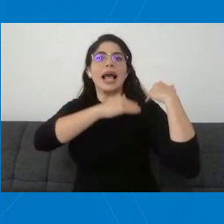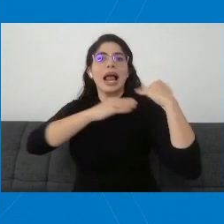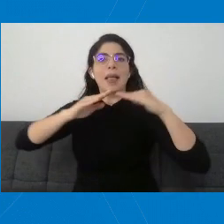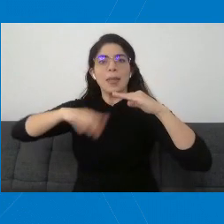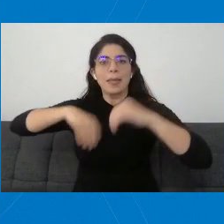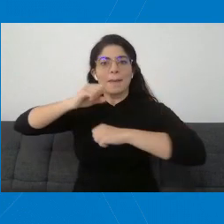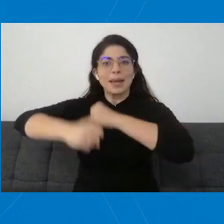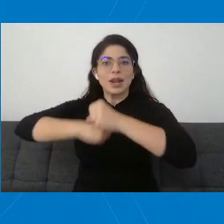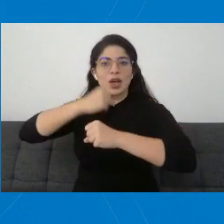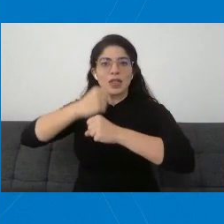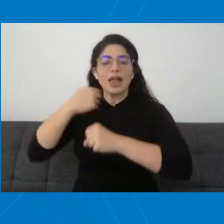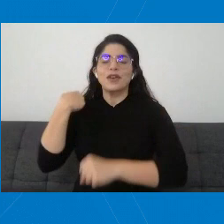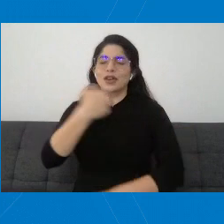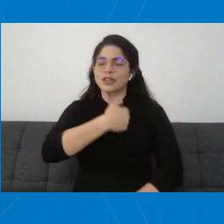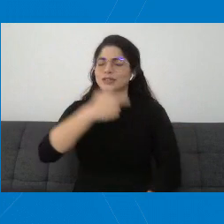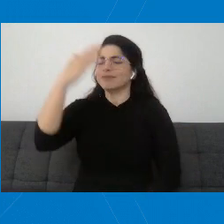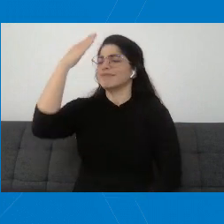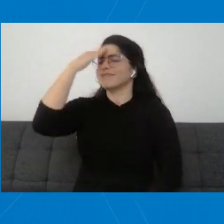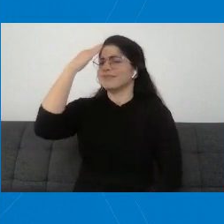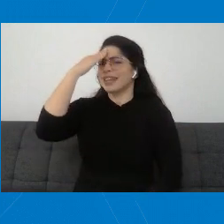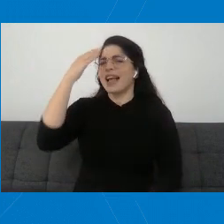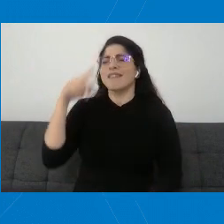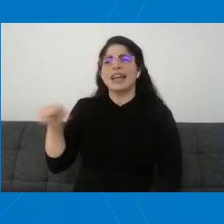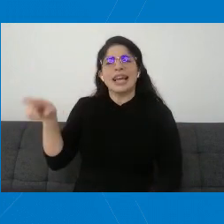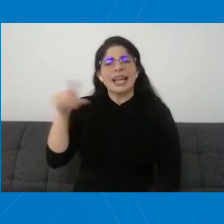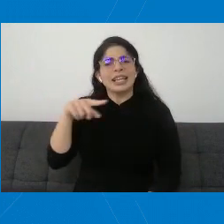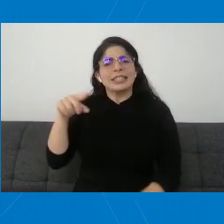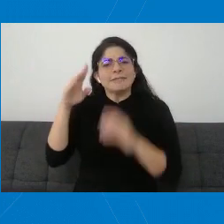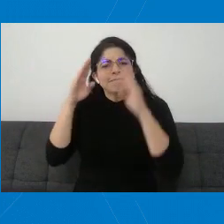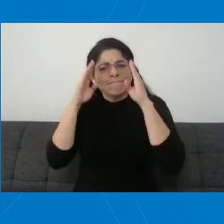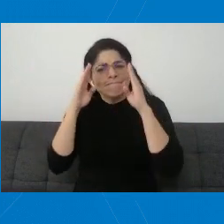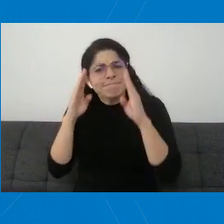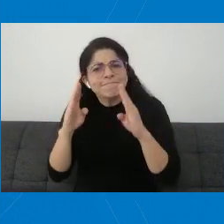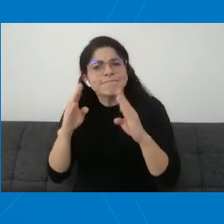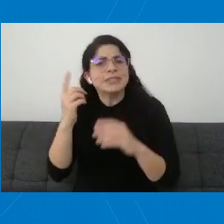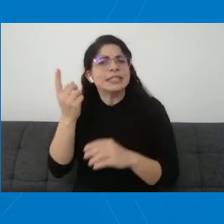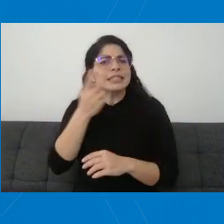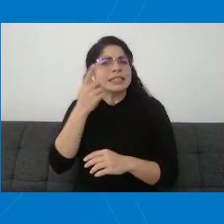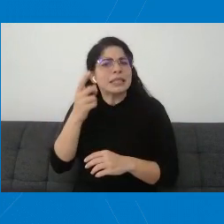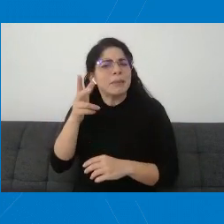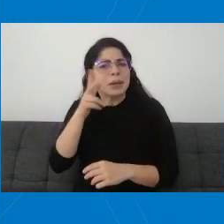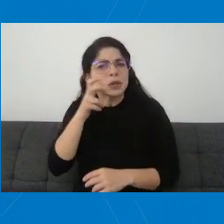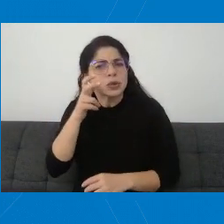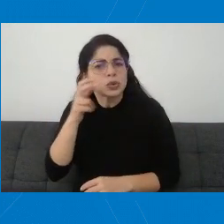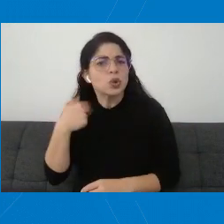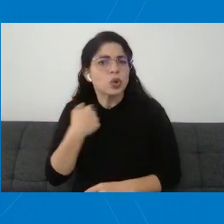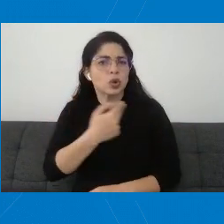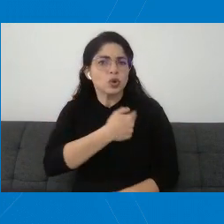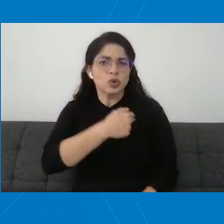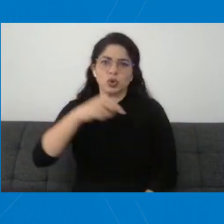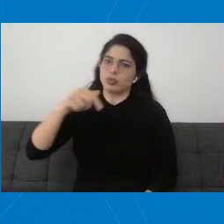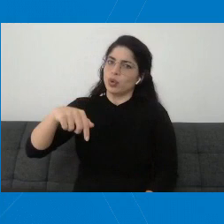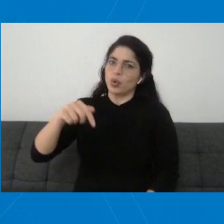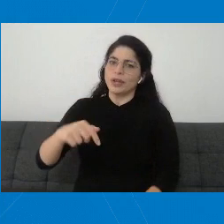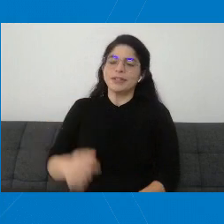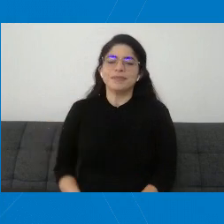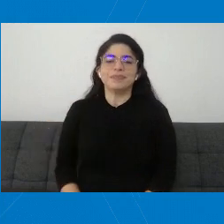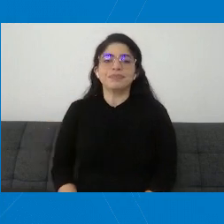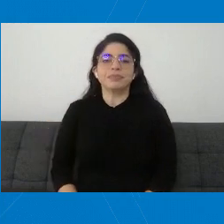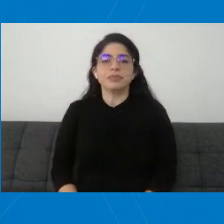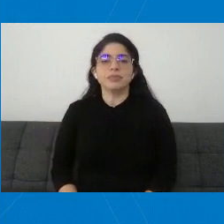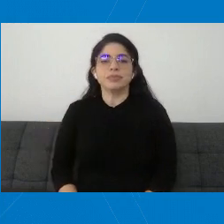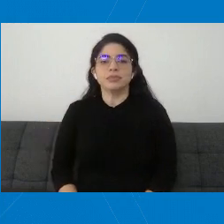que sabemos muy atentamente nos escuchan el día de hoy. El